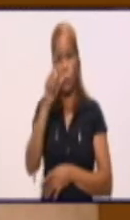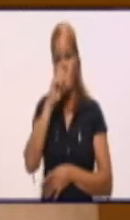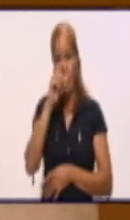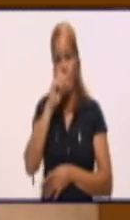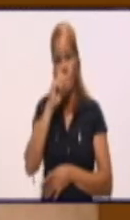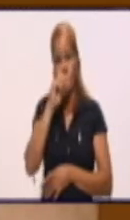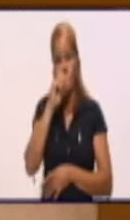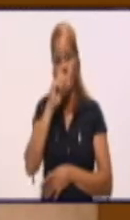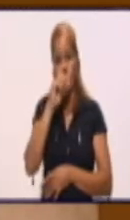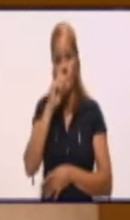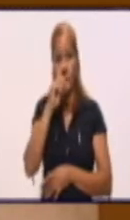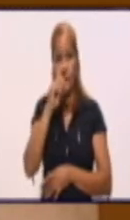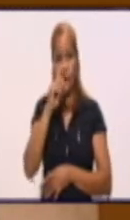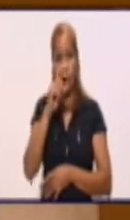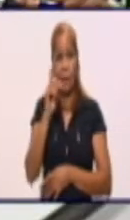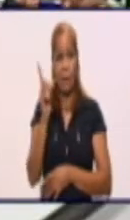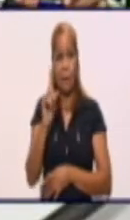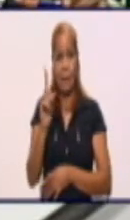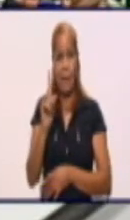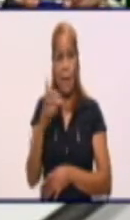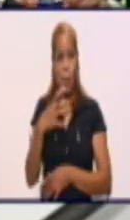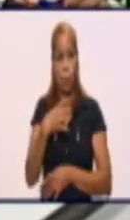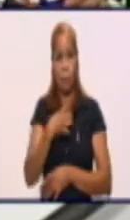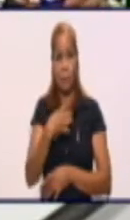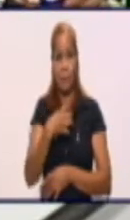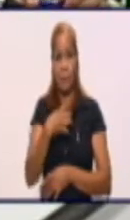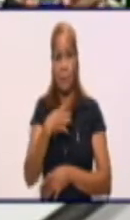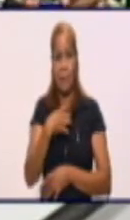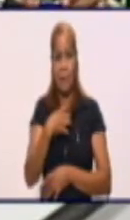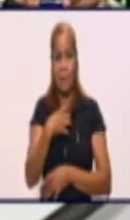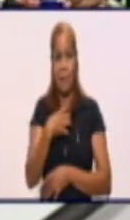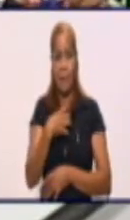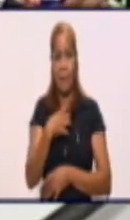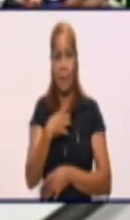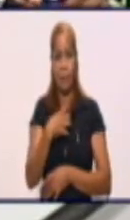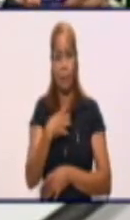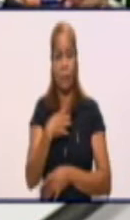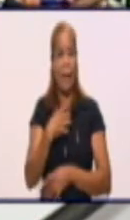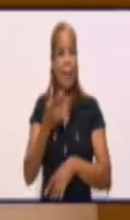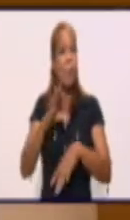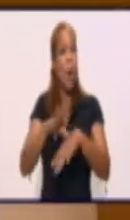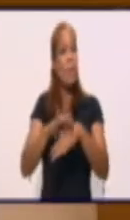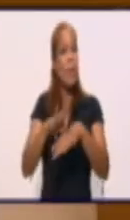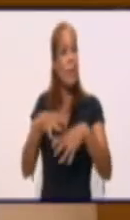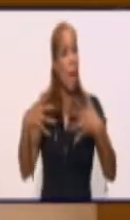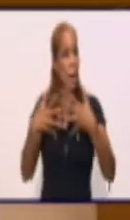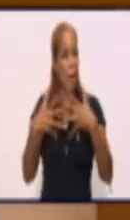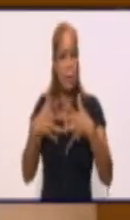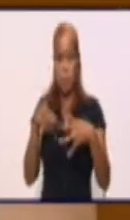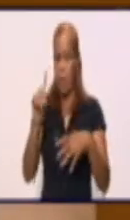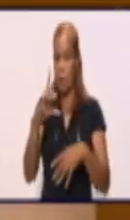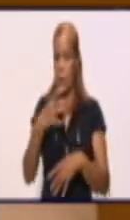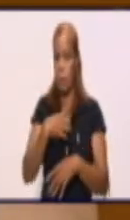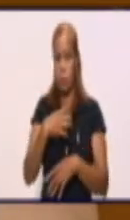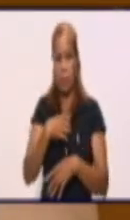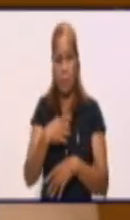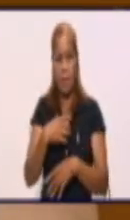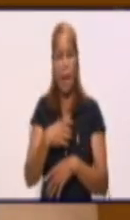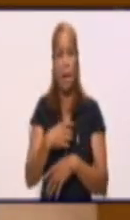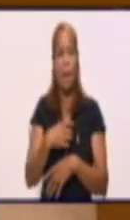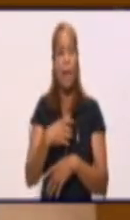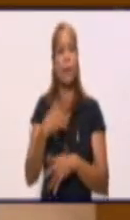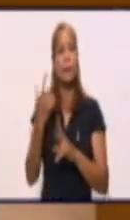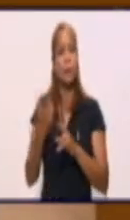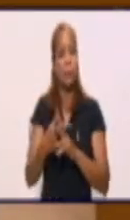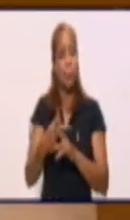antecedentes de salud. Es decir, no se reporta una enfermedad asociada. También procedente de un área